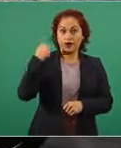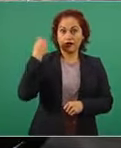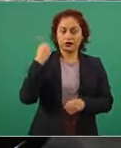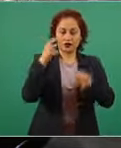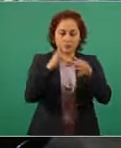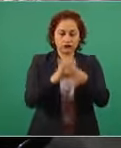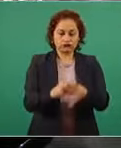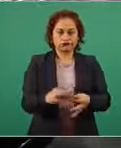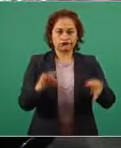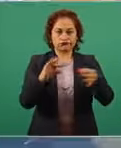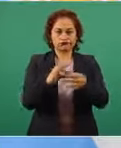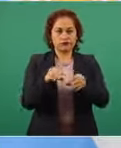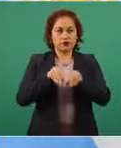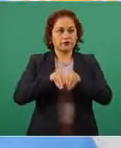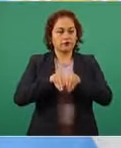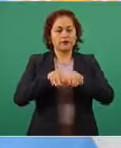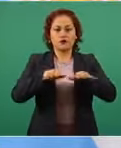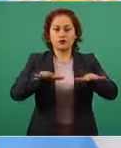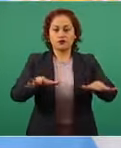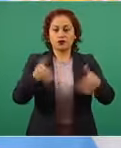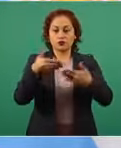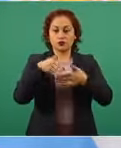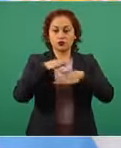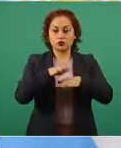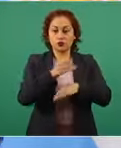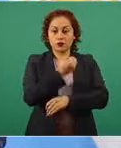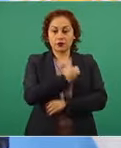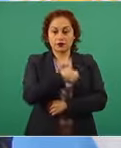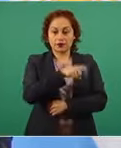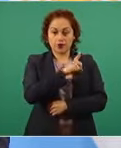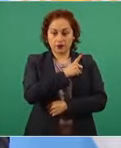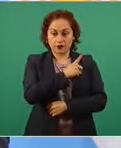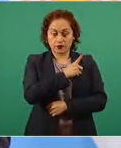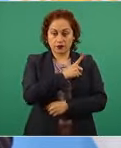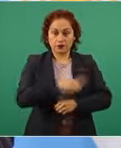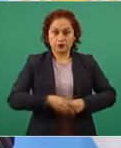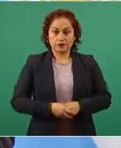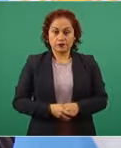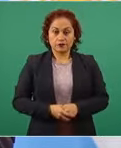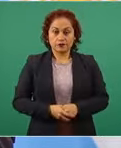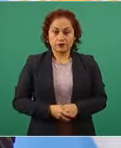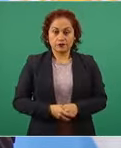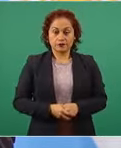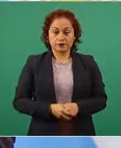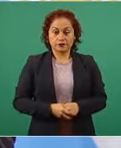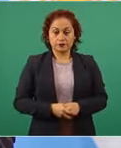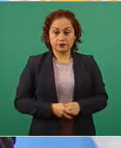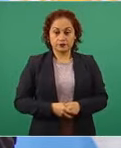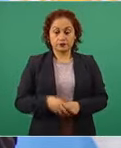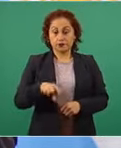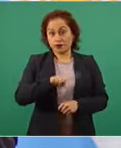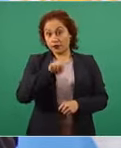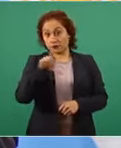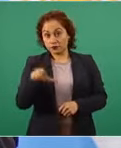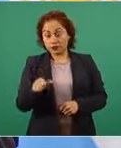luego, si lo desea,